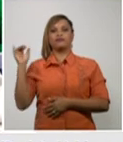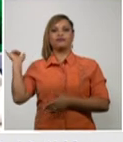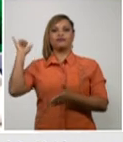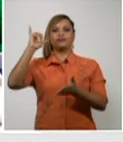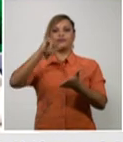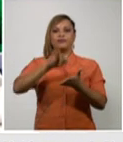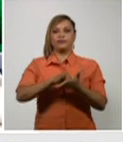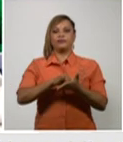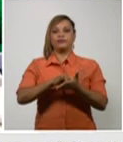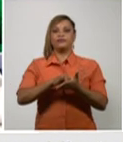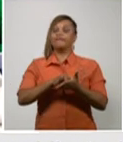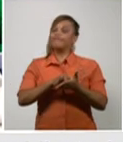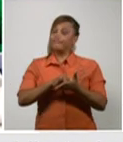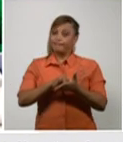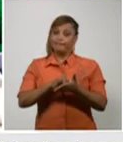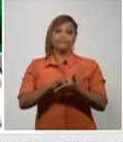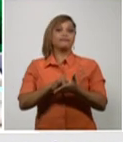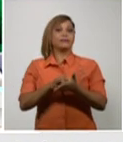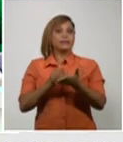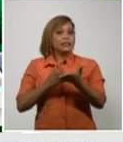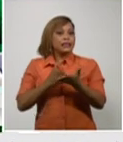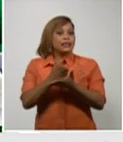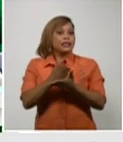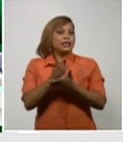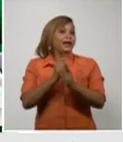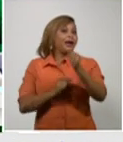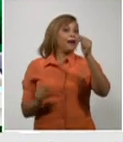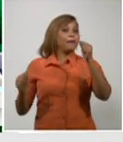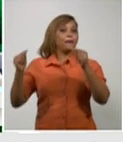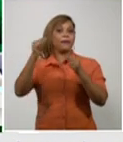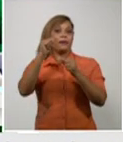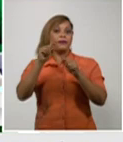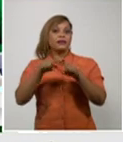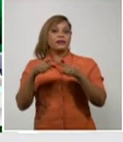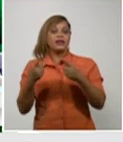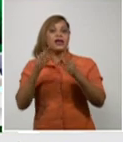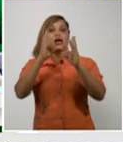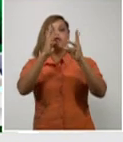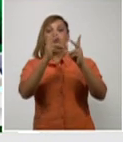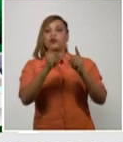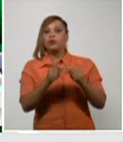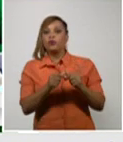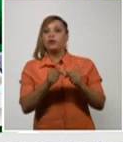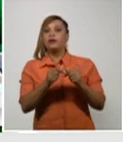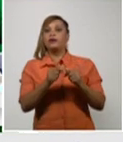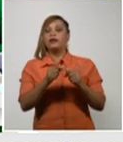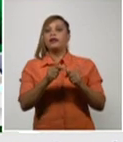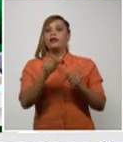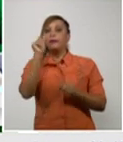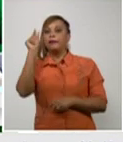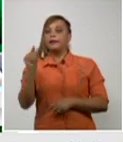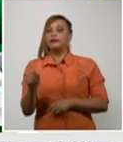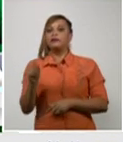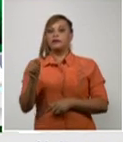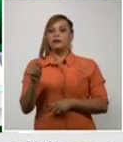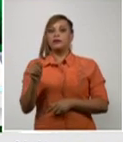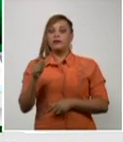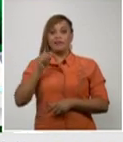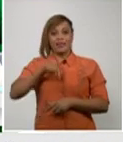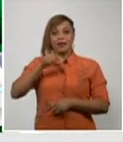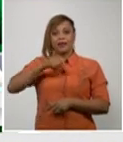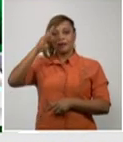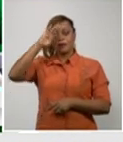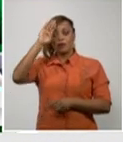sigue predominando el número de casos autóctonos por